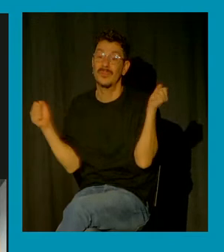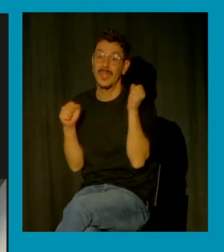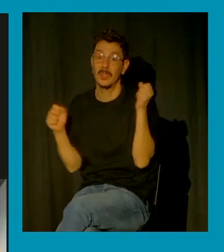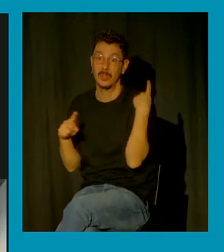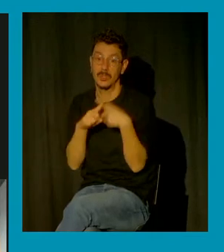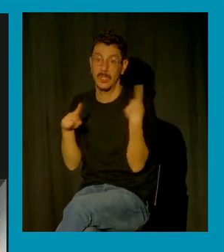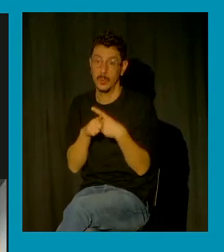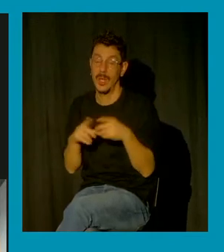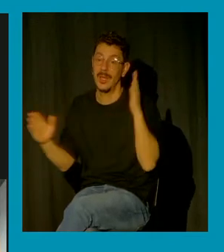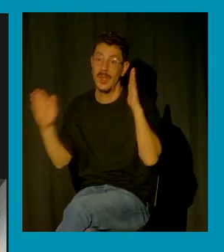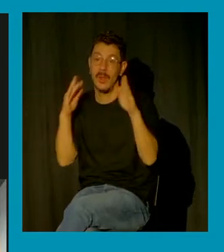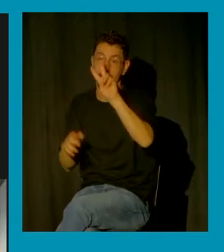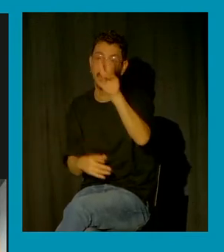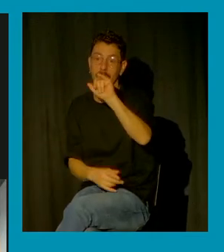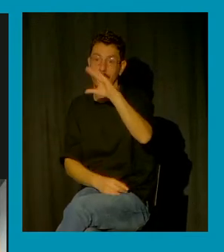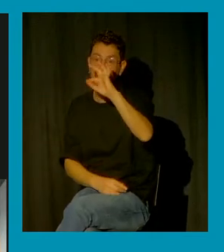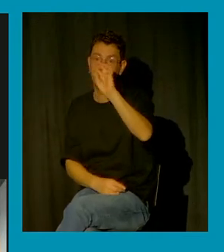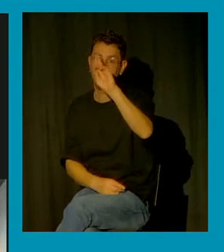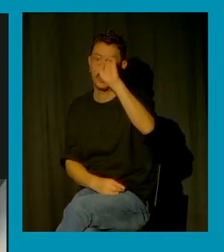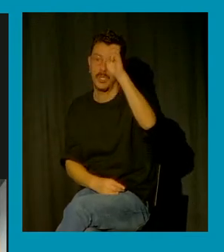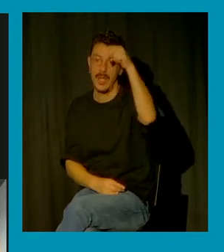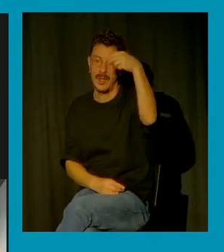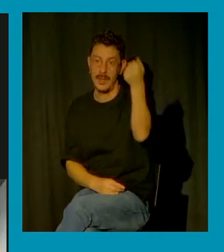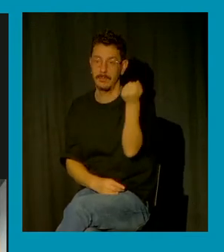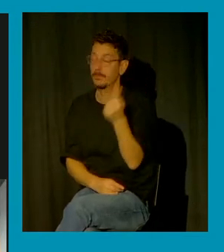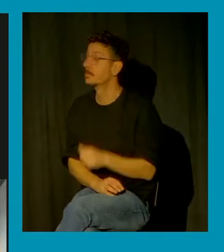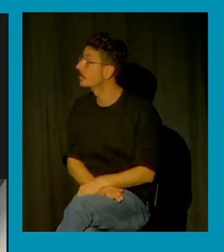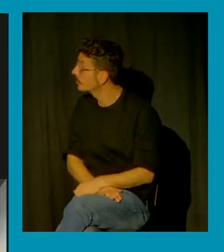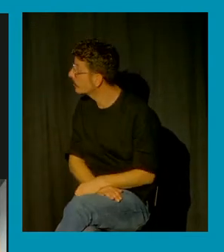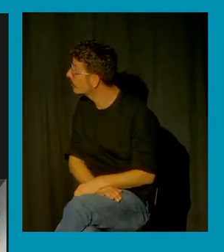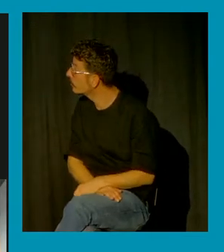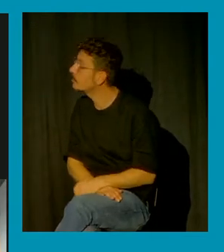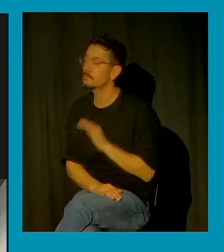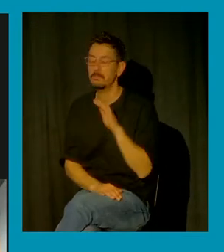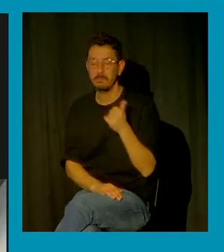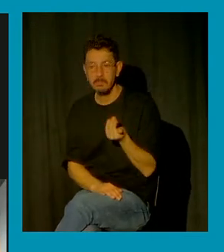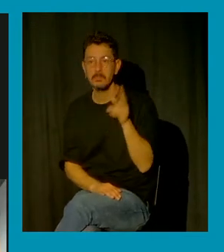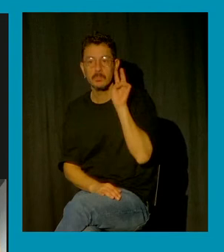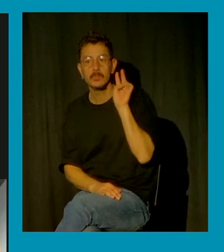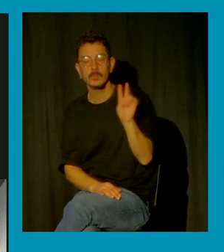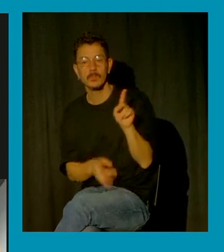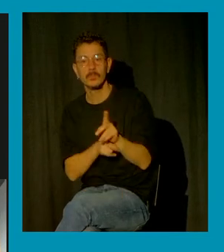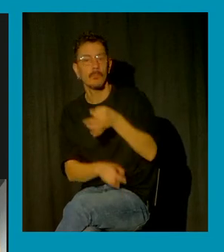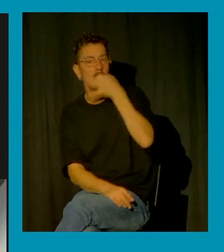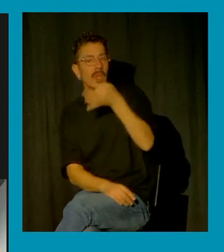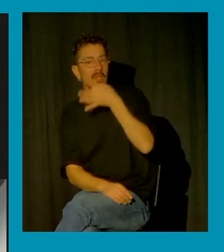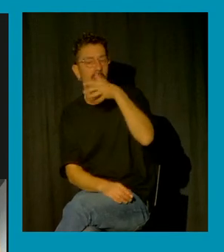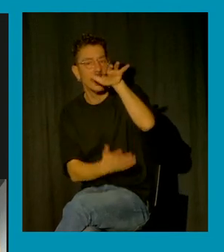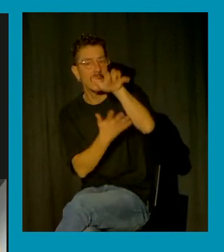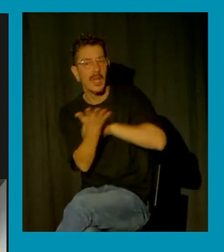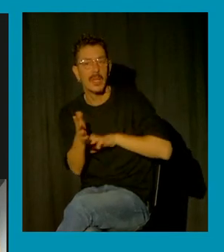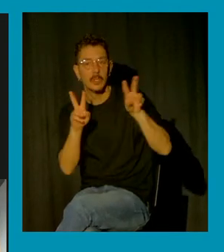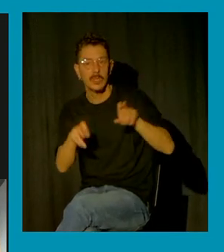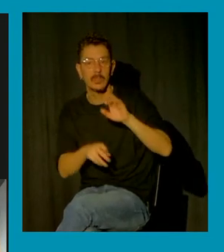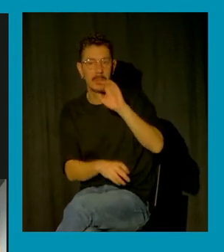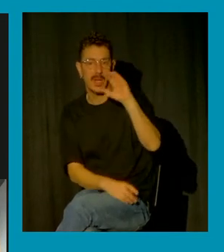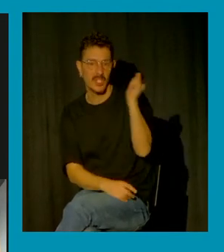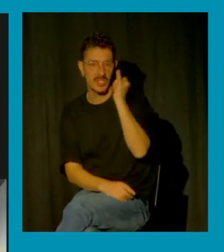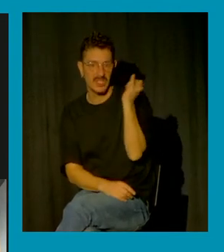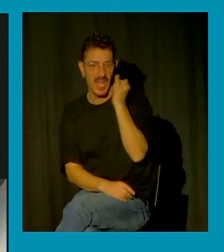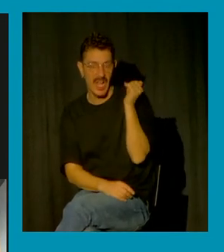hace este análisis de contexto se da cuenta que el relato de Jack el Destripador irrumpe en un momento en el que las mujeres de clase media